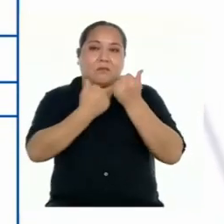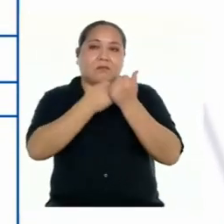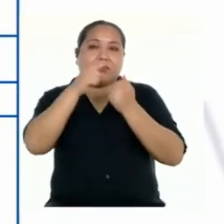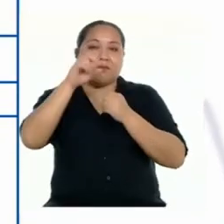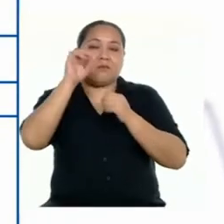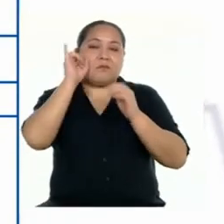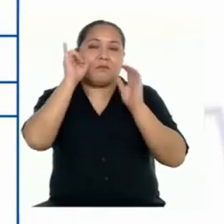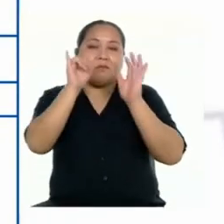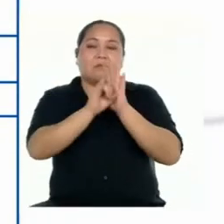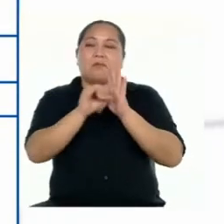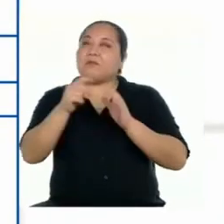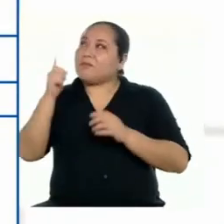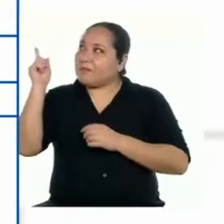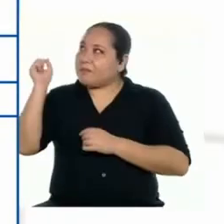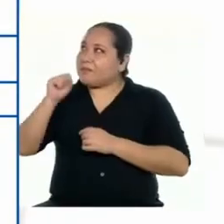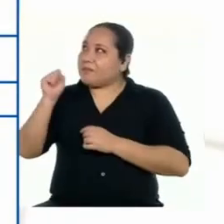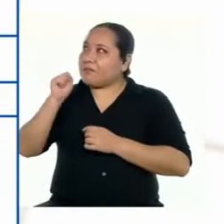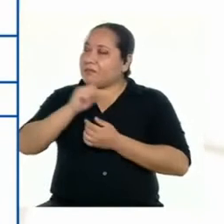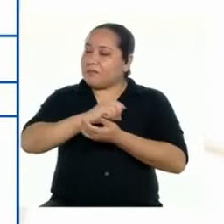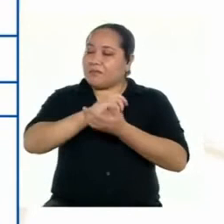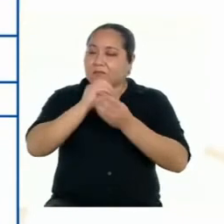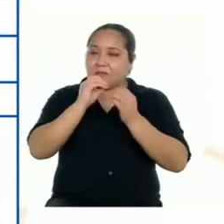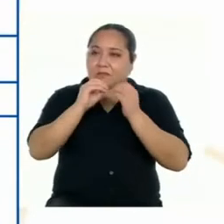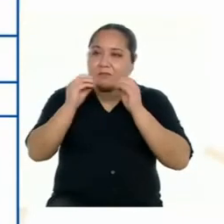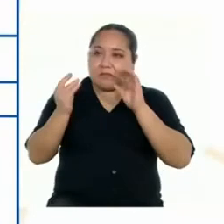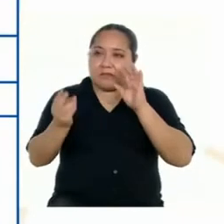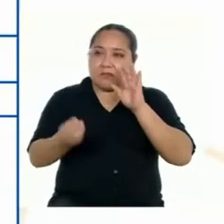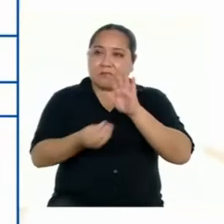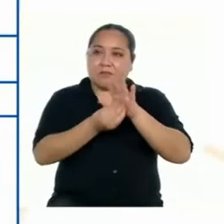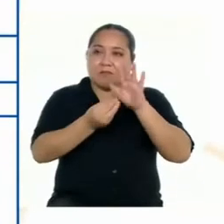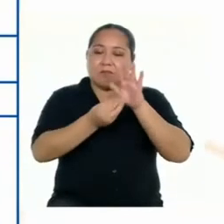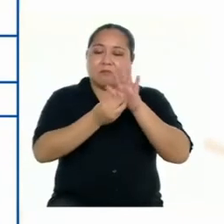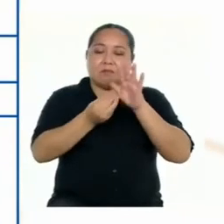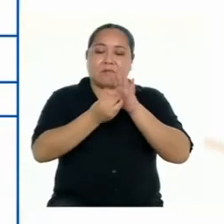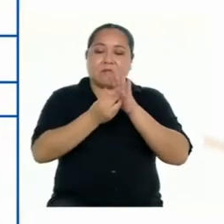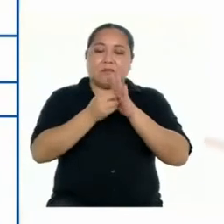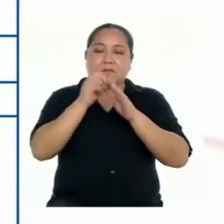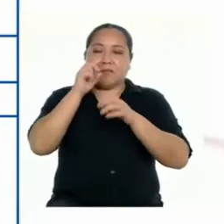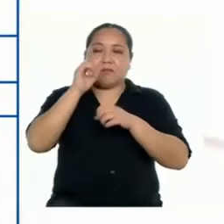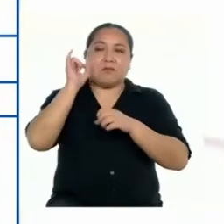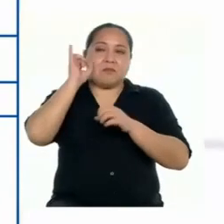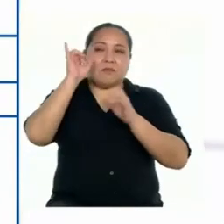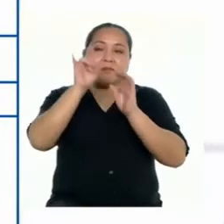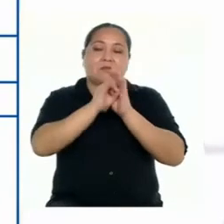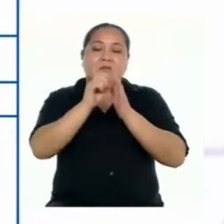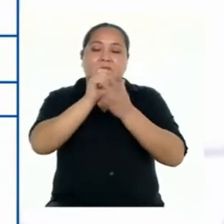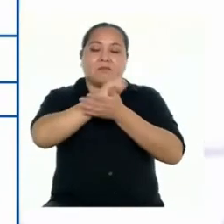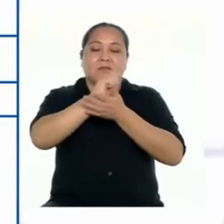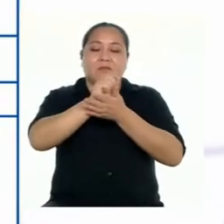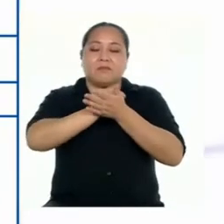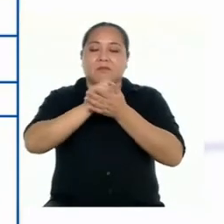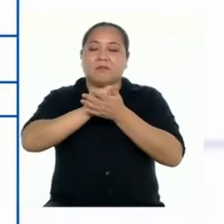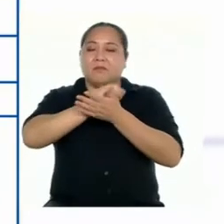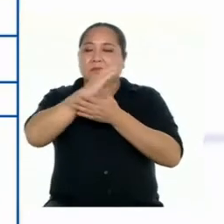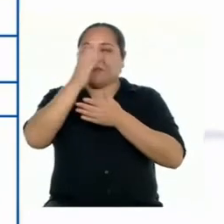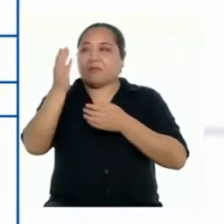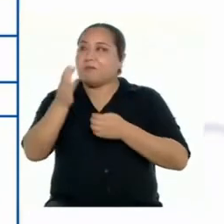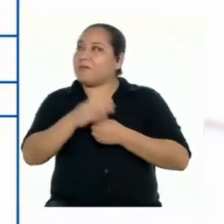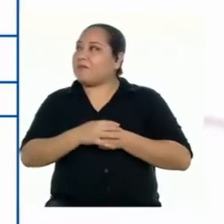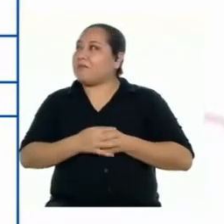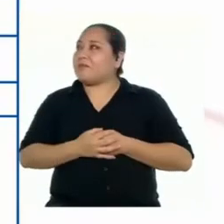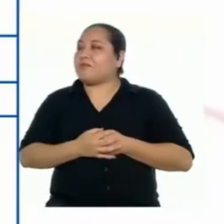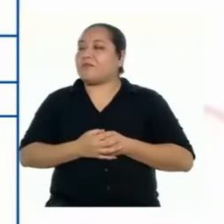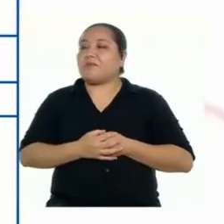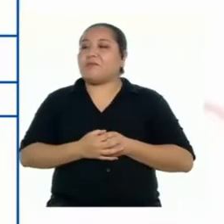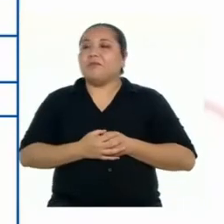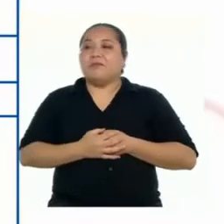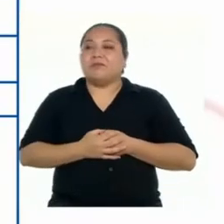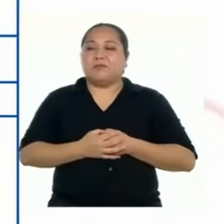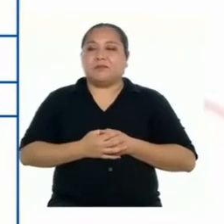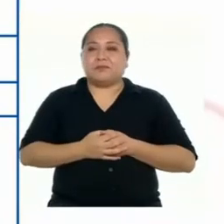recomendación sobre las imágenes. Marcaré que no y anotaré esta sugerencia en la lista de cotejo.